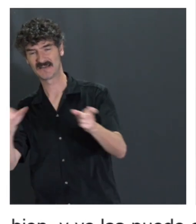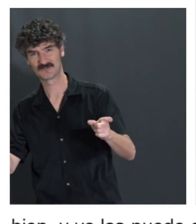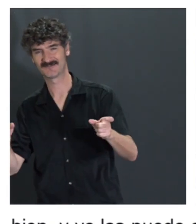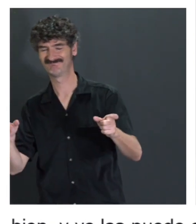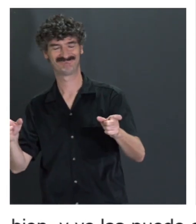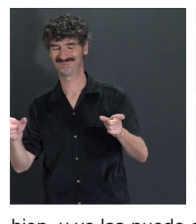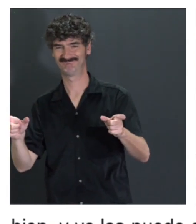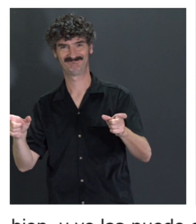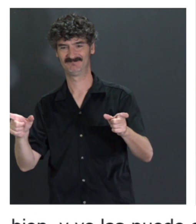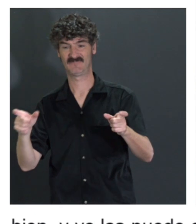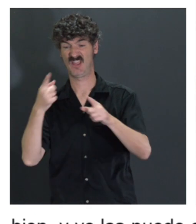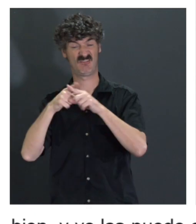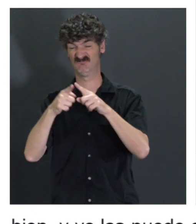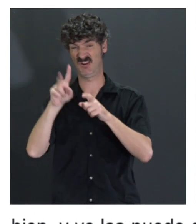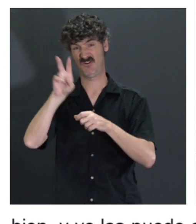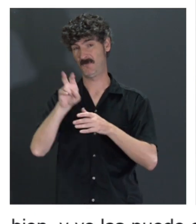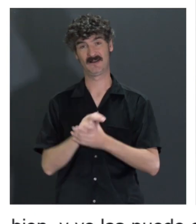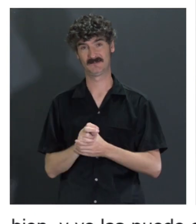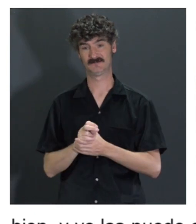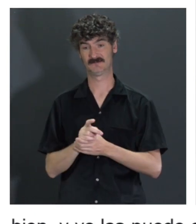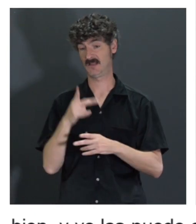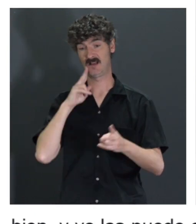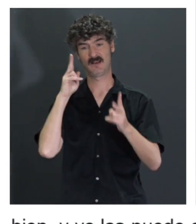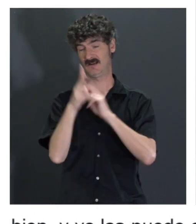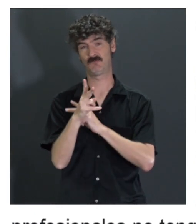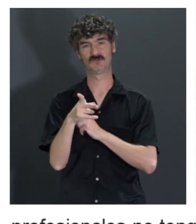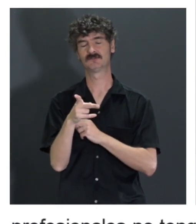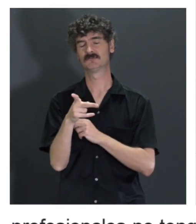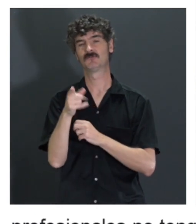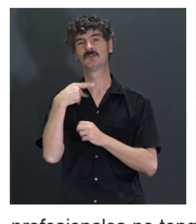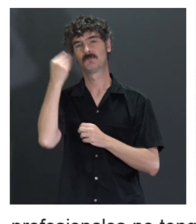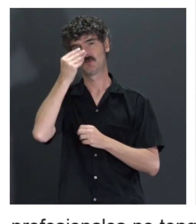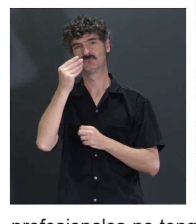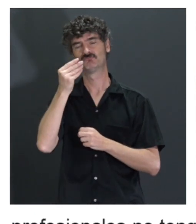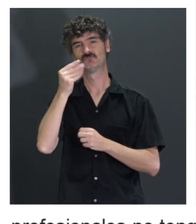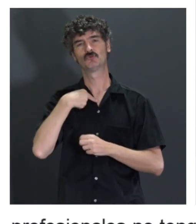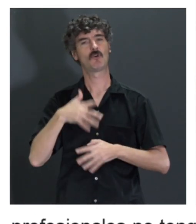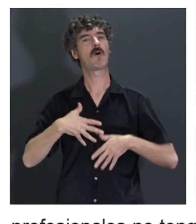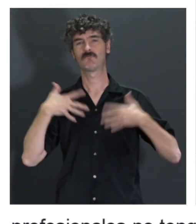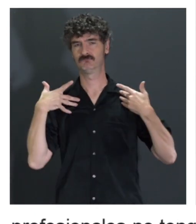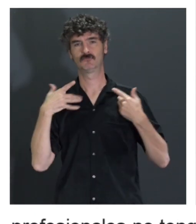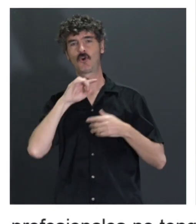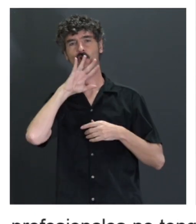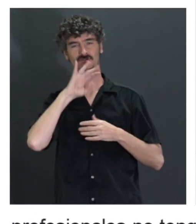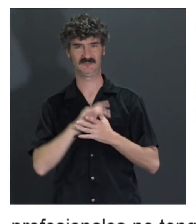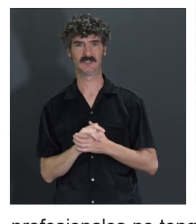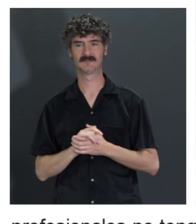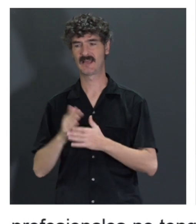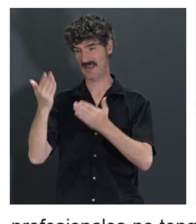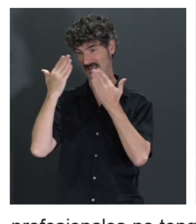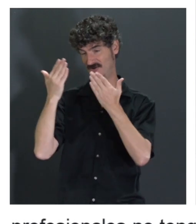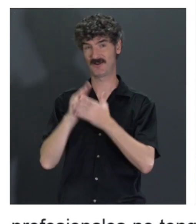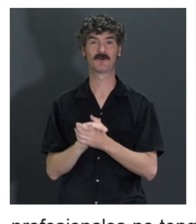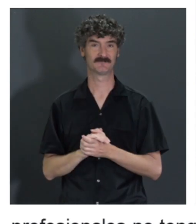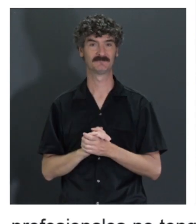es que las cosas sirven de poco, ¿no? Y la verdad es que la respuesta es muy buena en general, la verdad, estoy muy satisfecha, o sea, que bueno. Pues enhorabuena. Bueno,